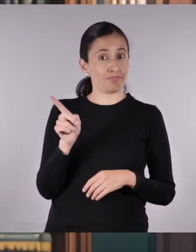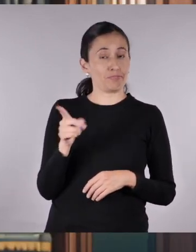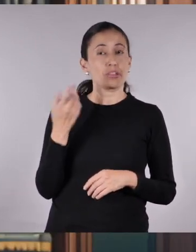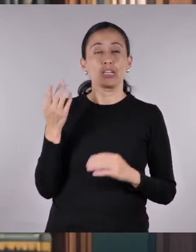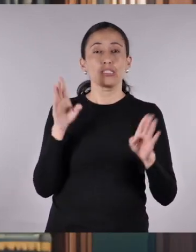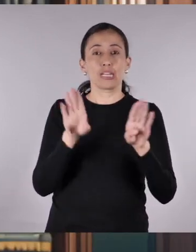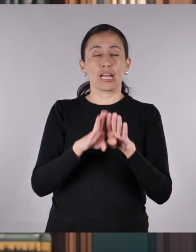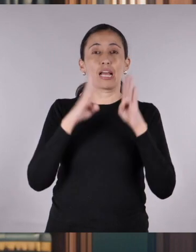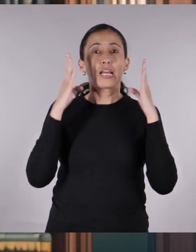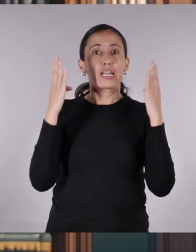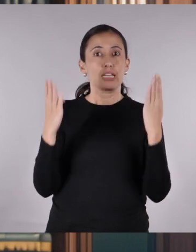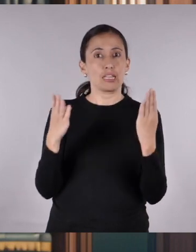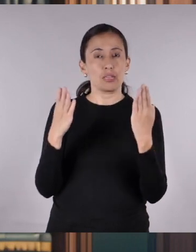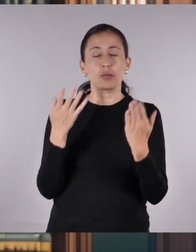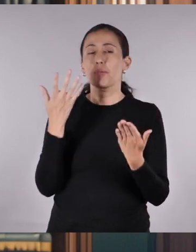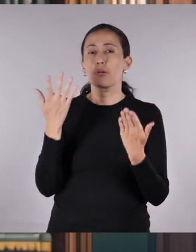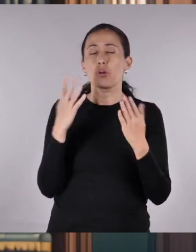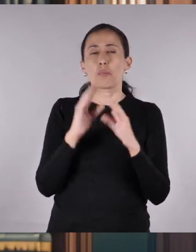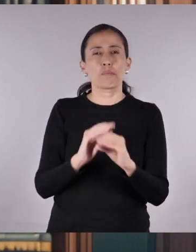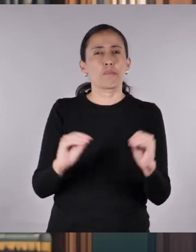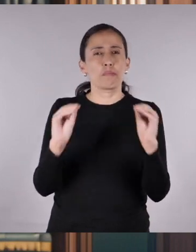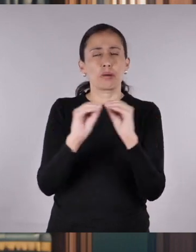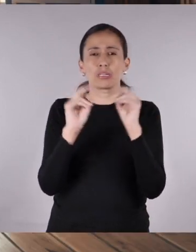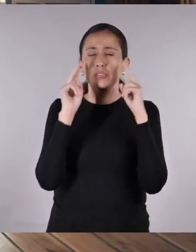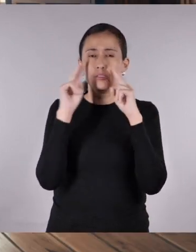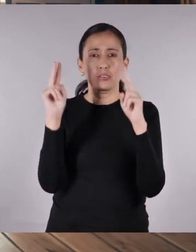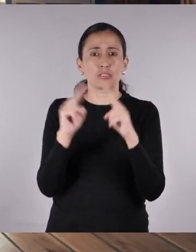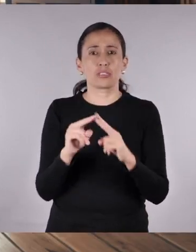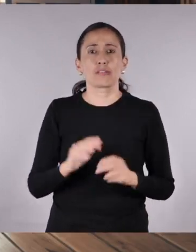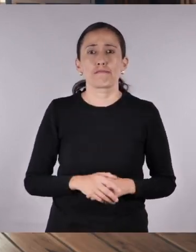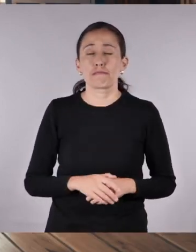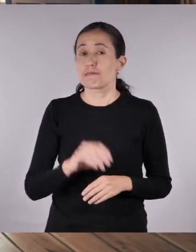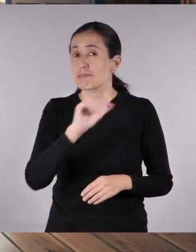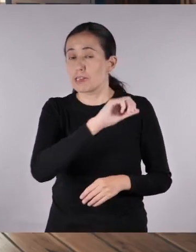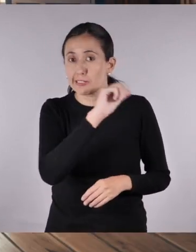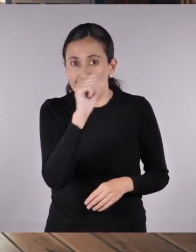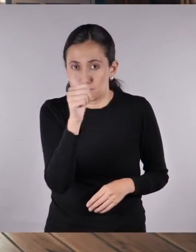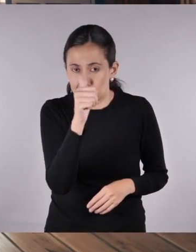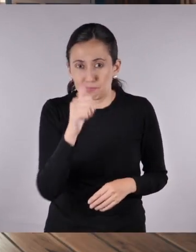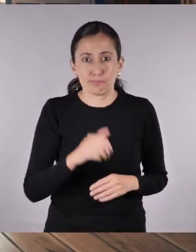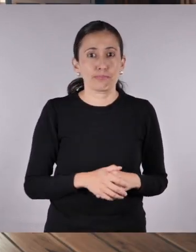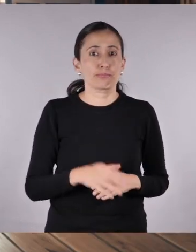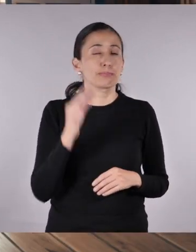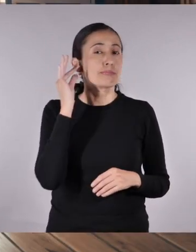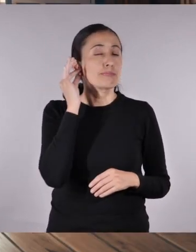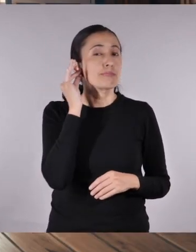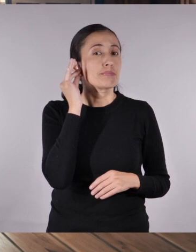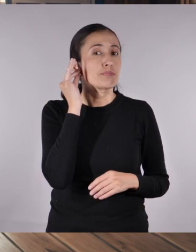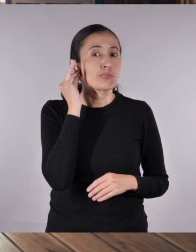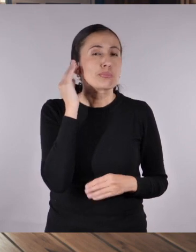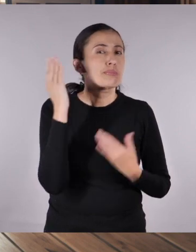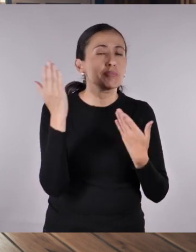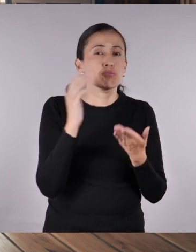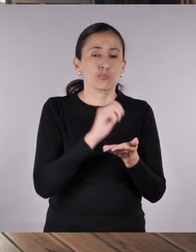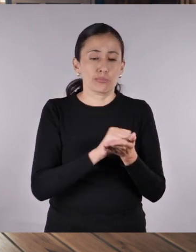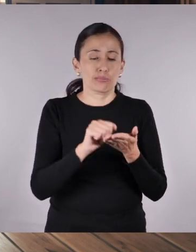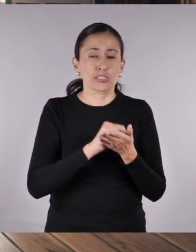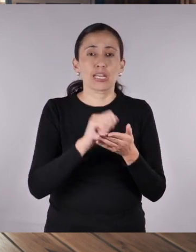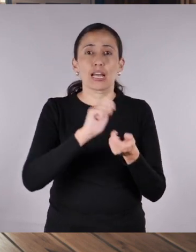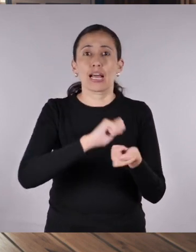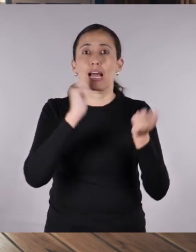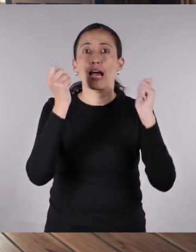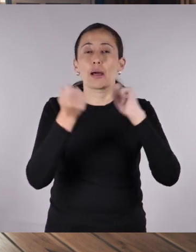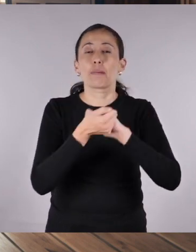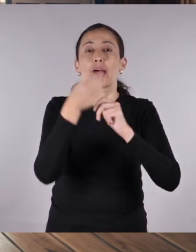Vilmer es una de sus obras más conocidas. Mary Ann Evans es una de las escritoras que